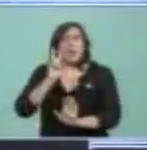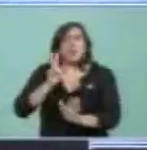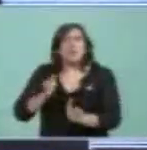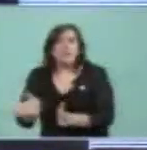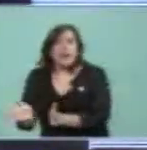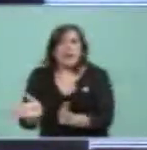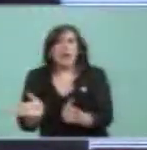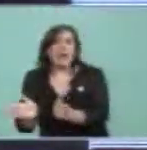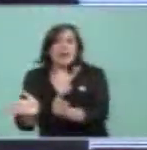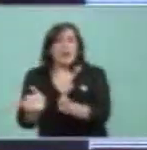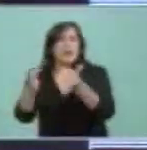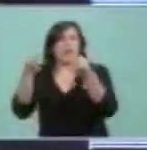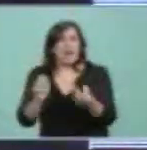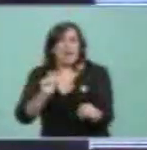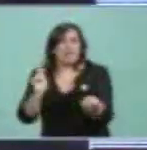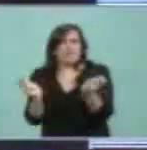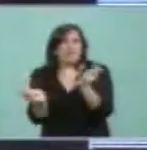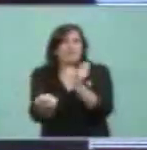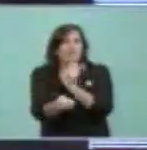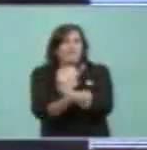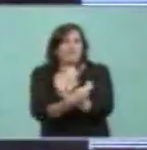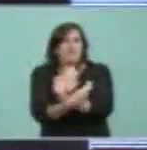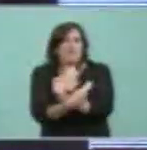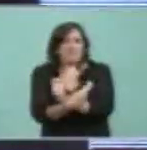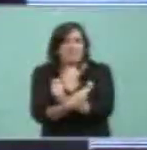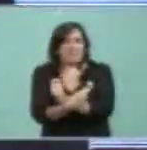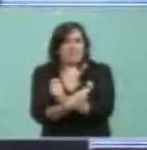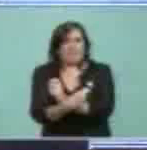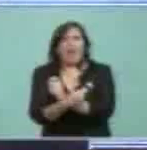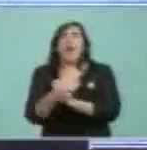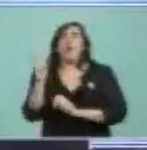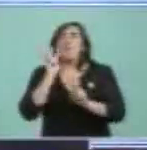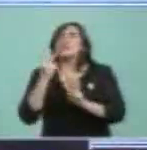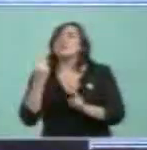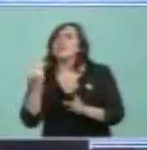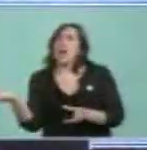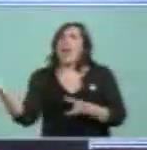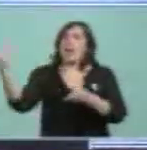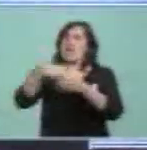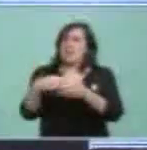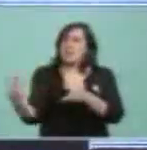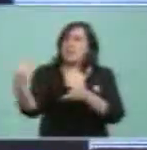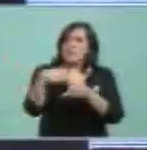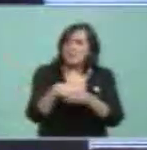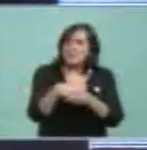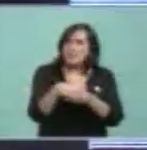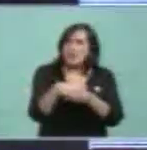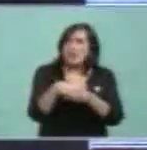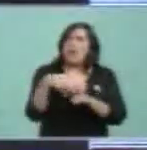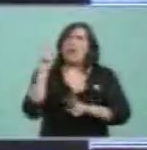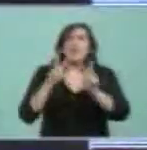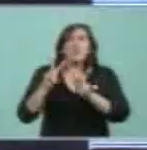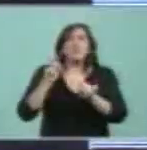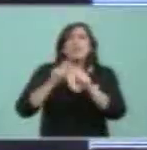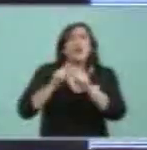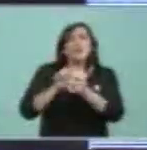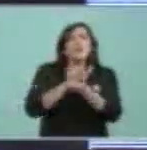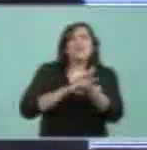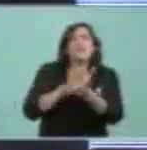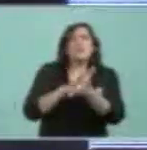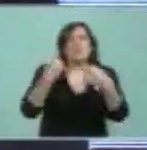para el lado de las transformaciones, de las inclusiones, de las reparaciones en definitiva.